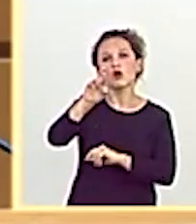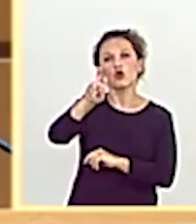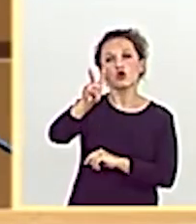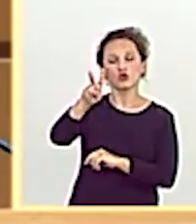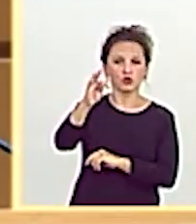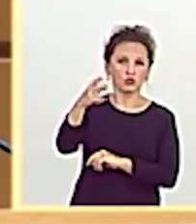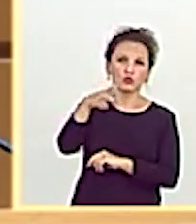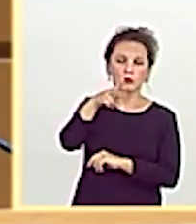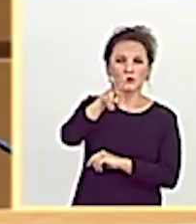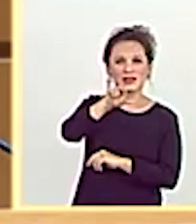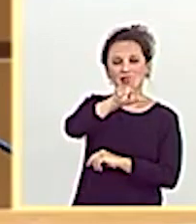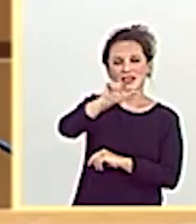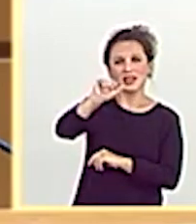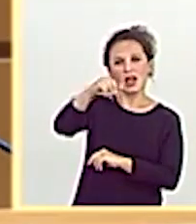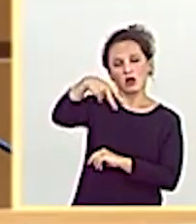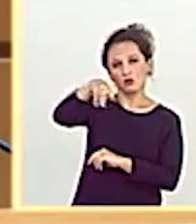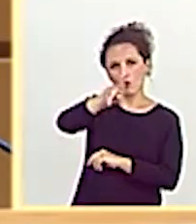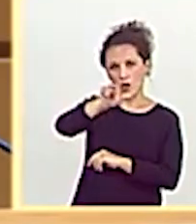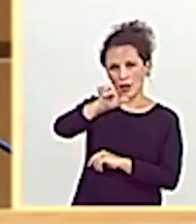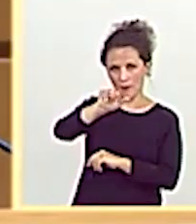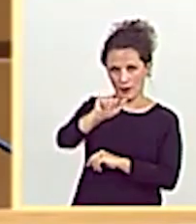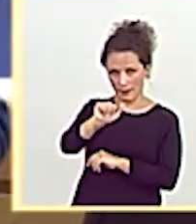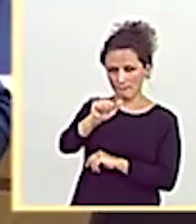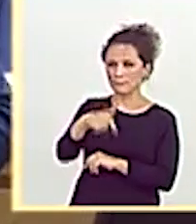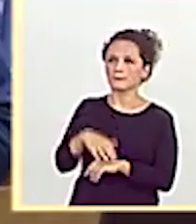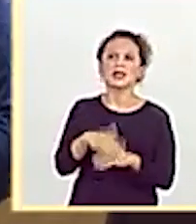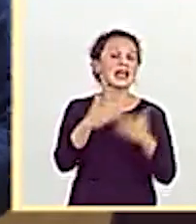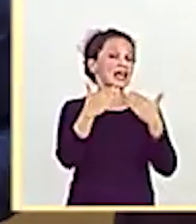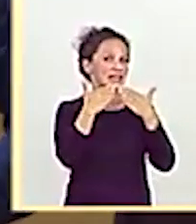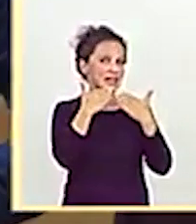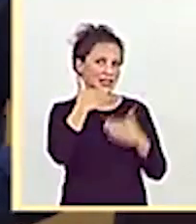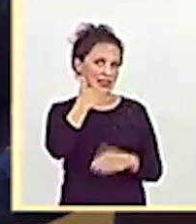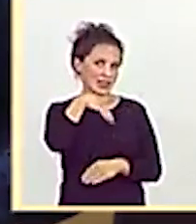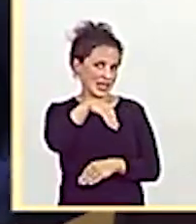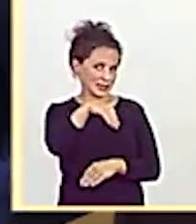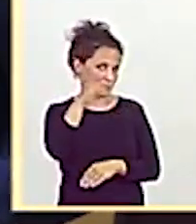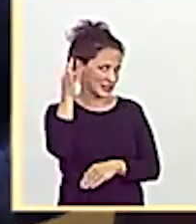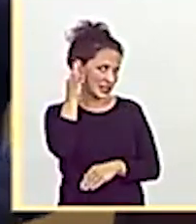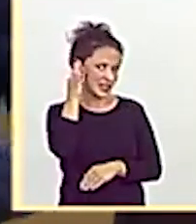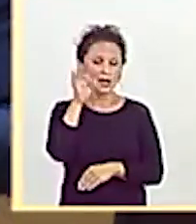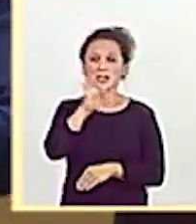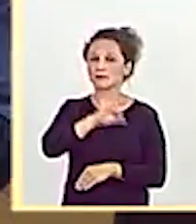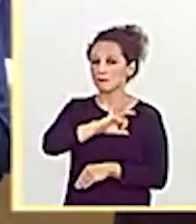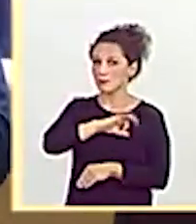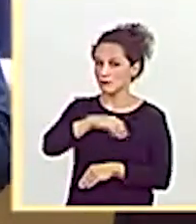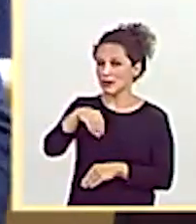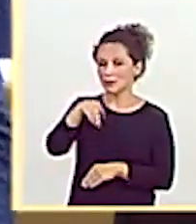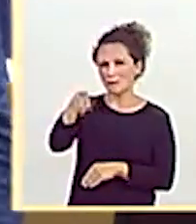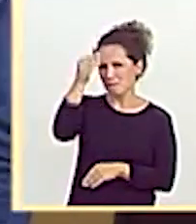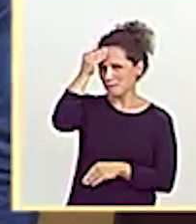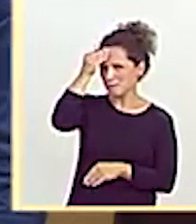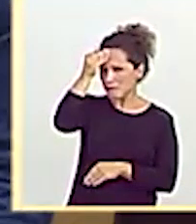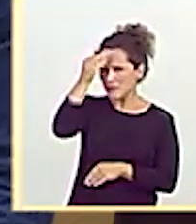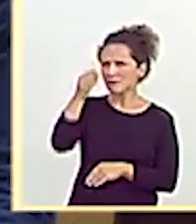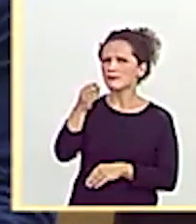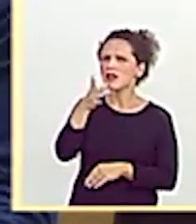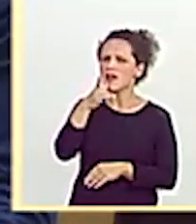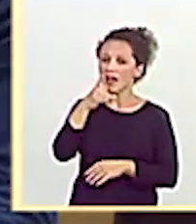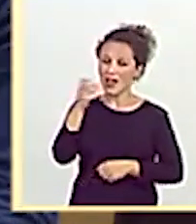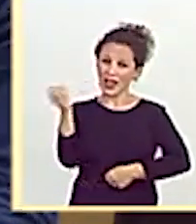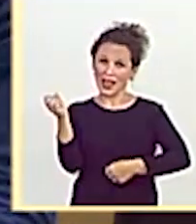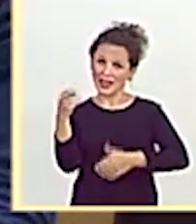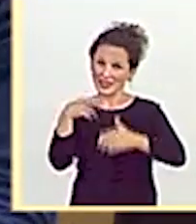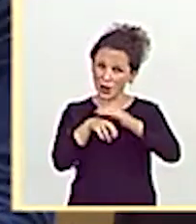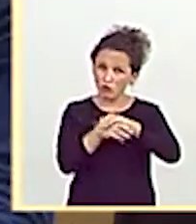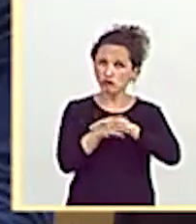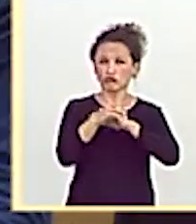Parlamentario Popular. Gracias, señora presidenta. Señoría, señora ministra, considera usted que es razonable centrar todos los recursos y